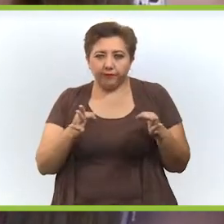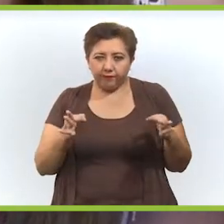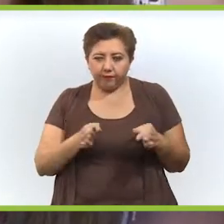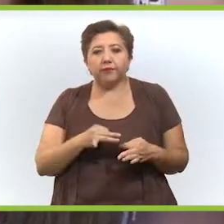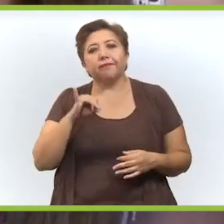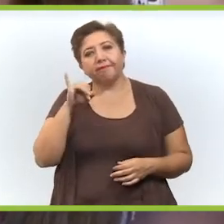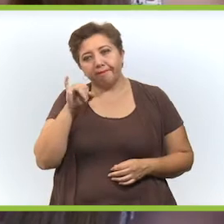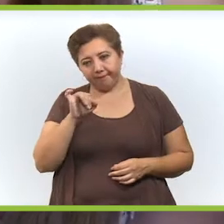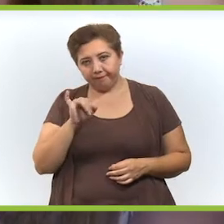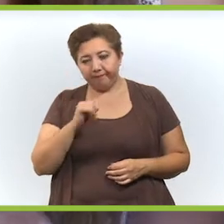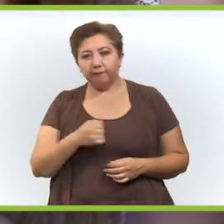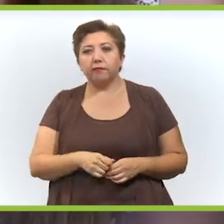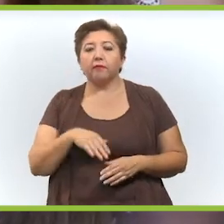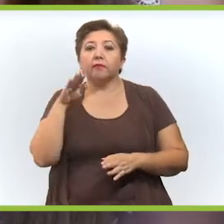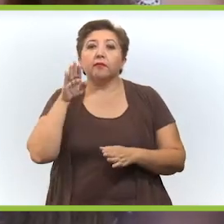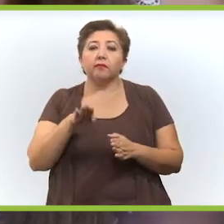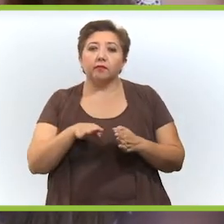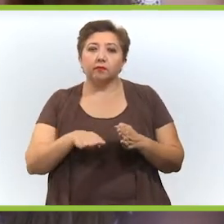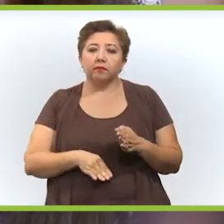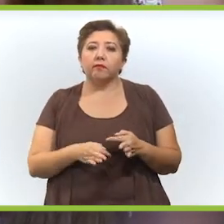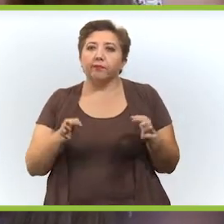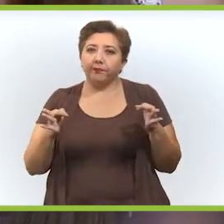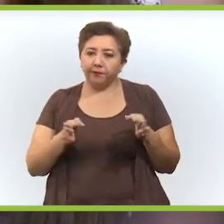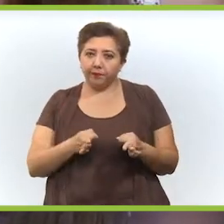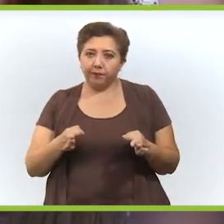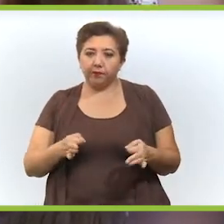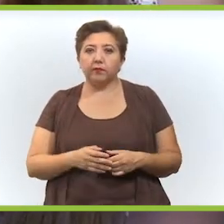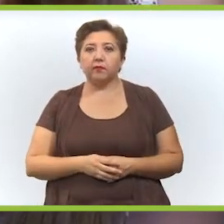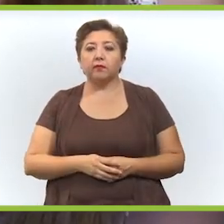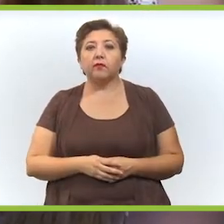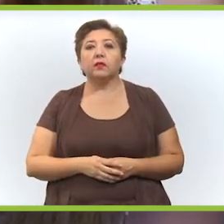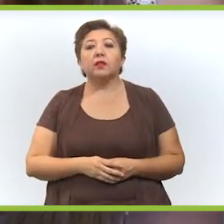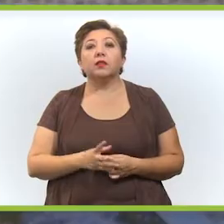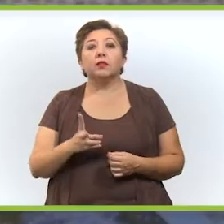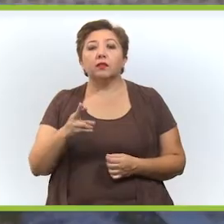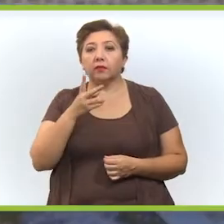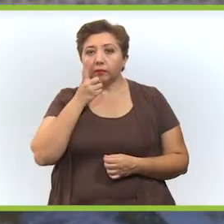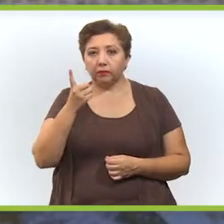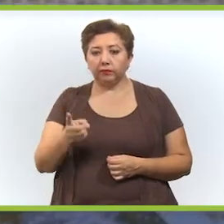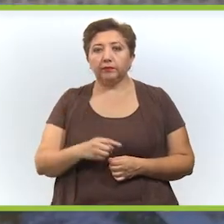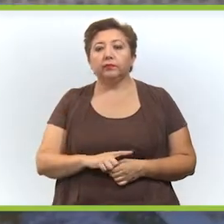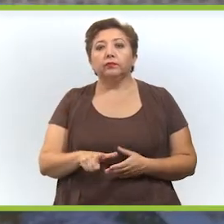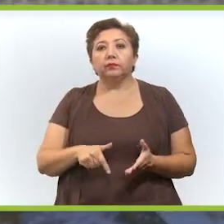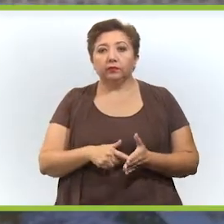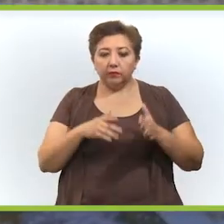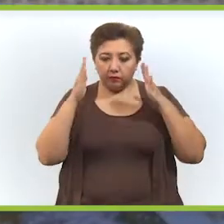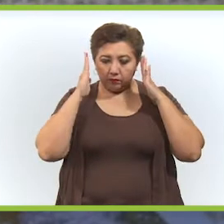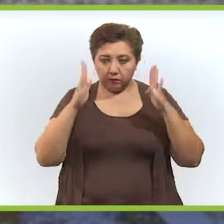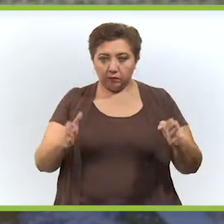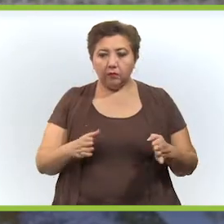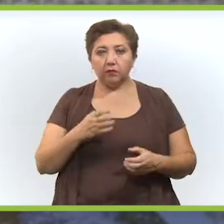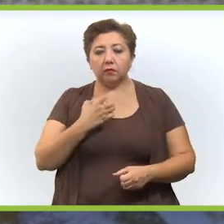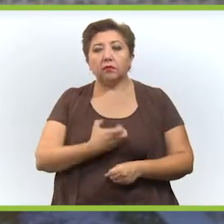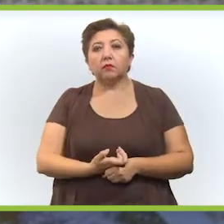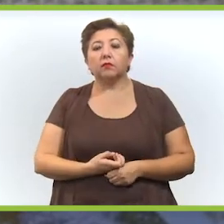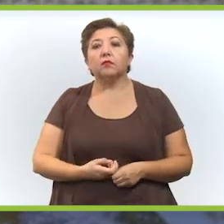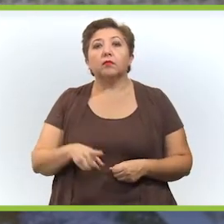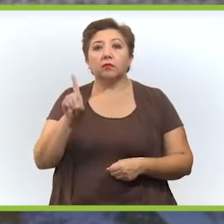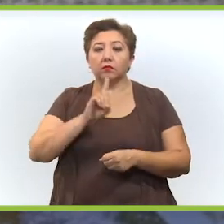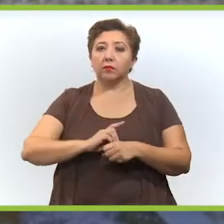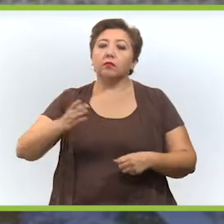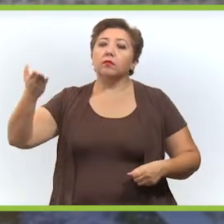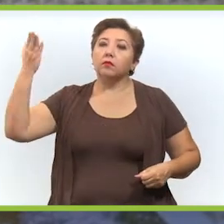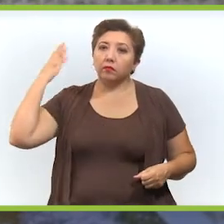considerablemente, principalmente en puntos focalizados del Estado. En días pasados también hemos visto que ha